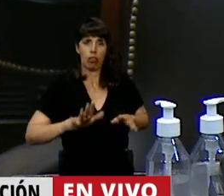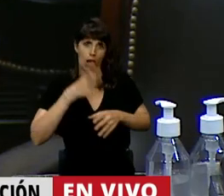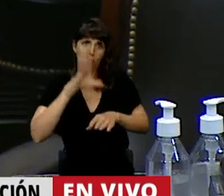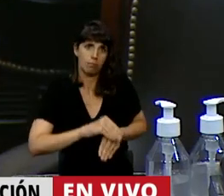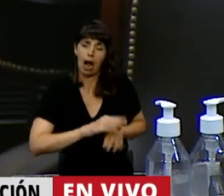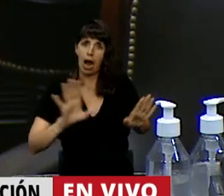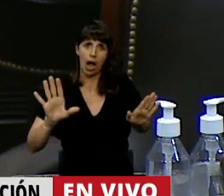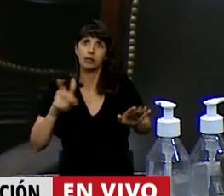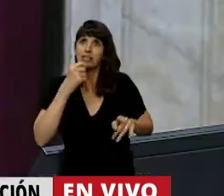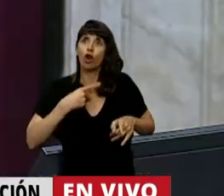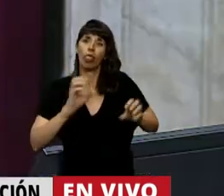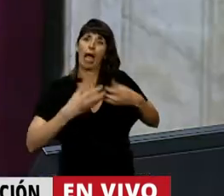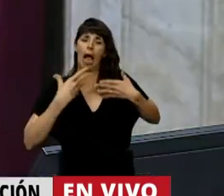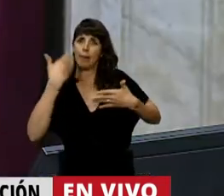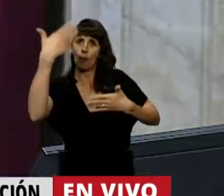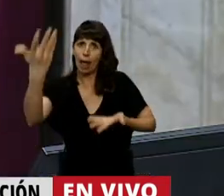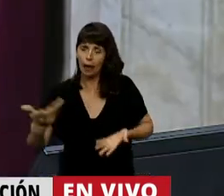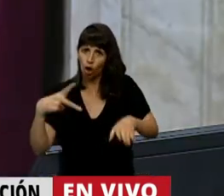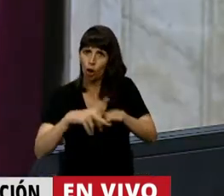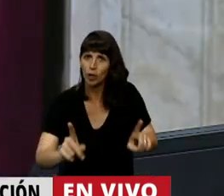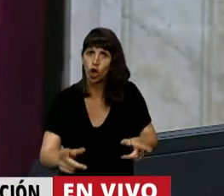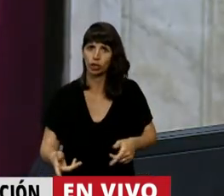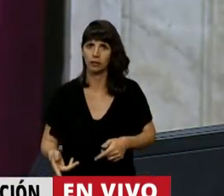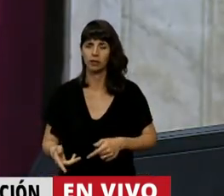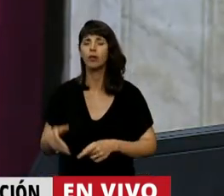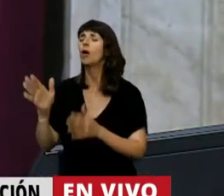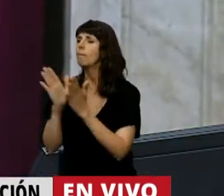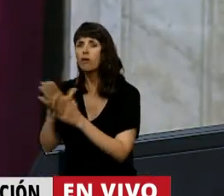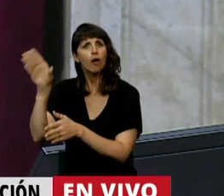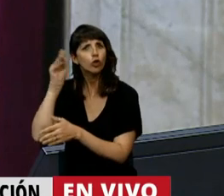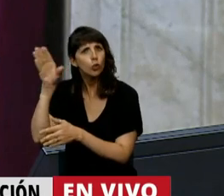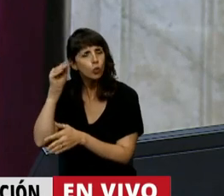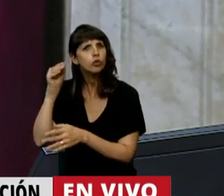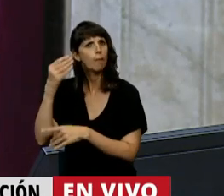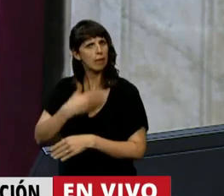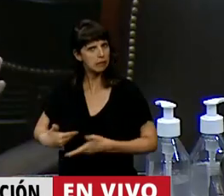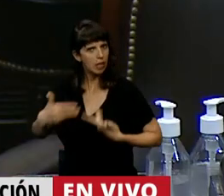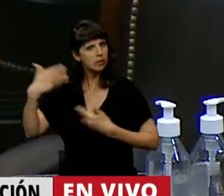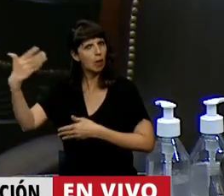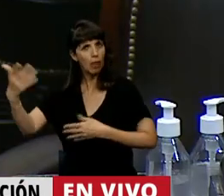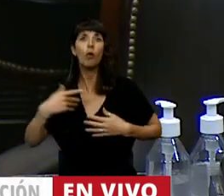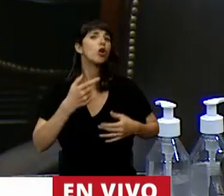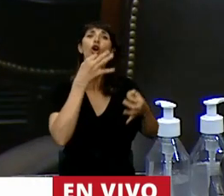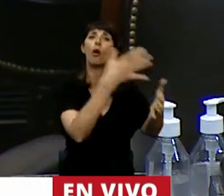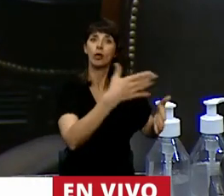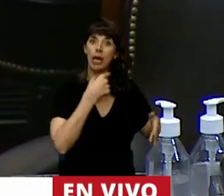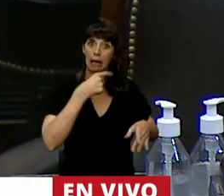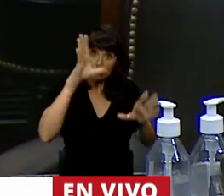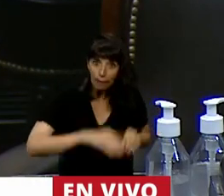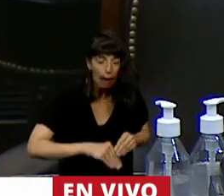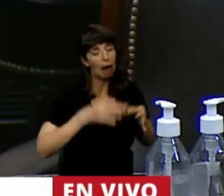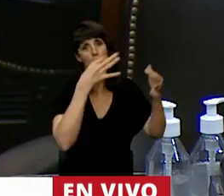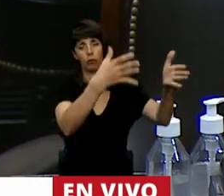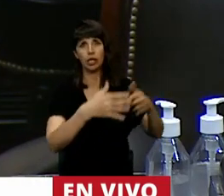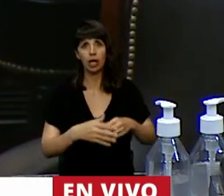no, no me interrumpa. Escuche lo que le dicen desde la presidencia, diputado. Mire, si usted lo quiere cortar, córtelo. Si lo quiere cortar, córtelo. Vaya redondeando,